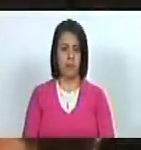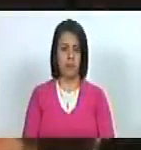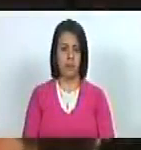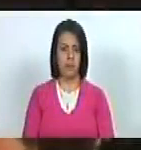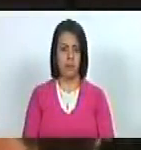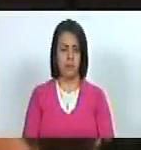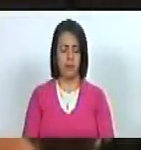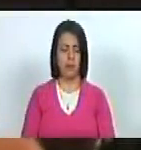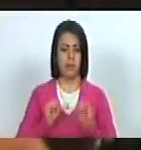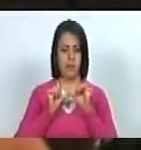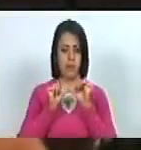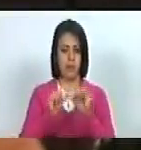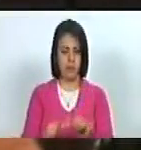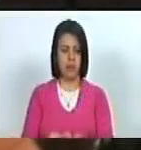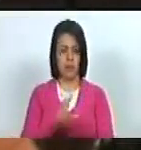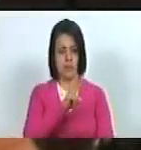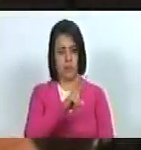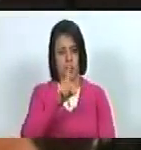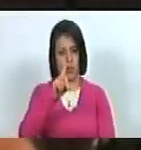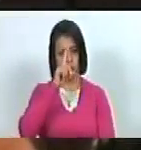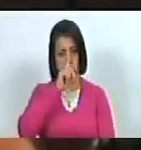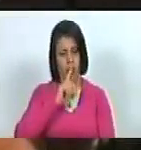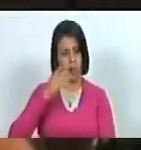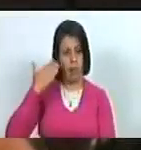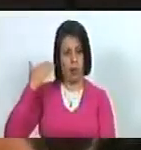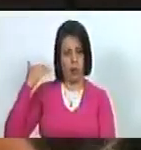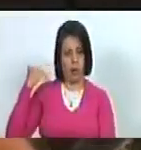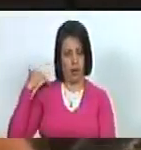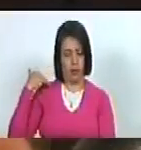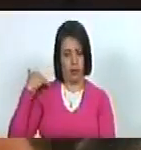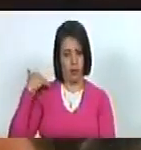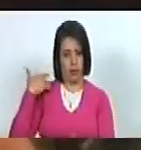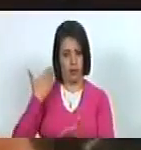durante 21 años, desde hace 21 años